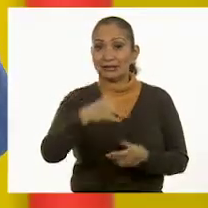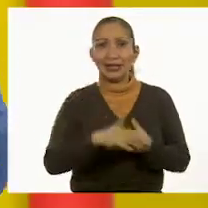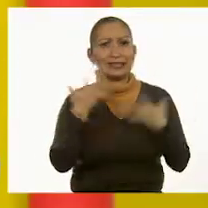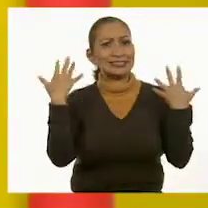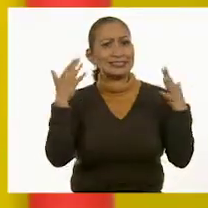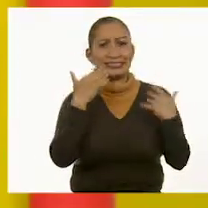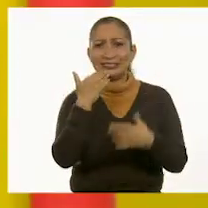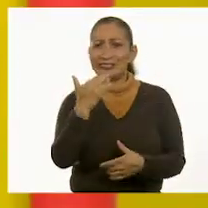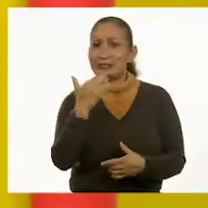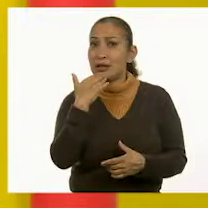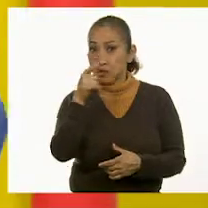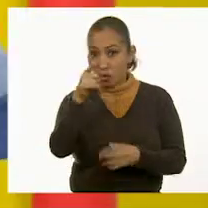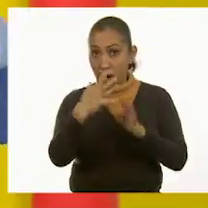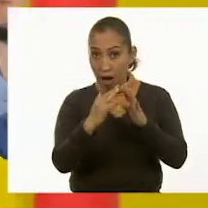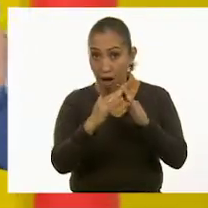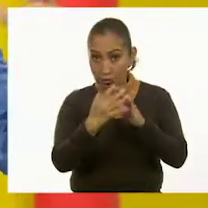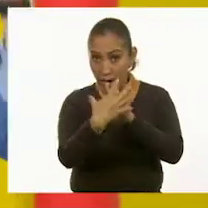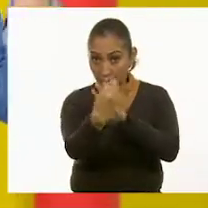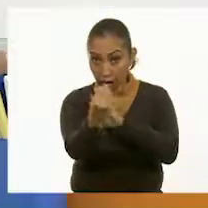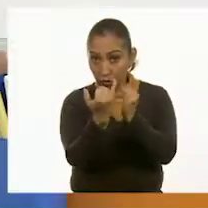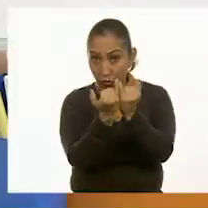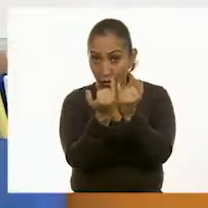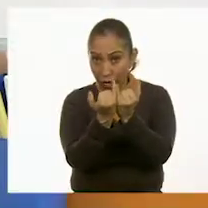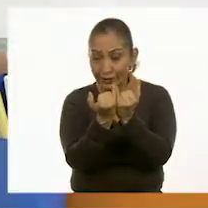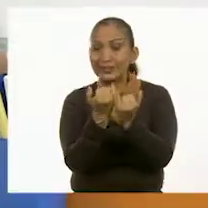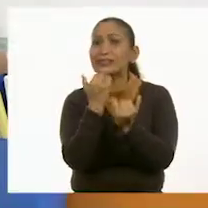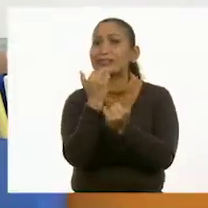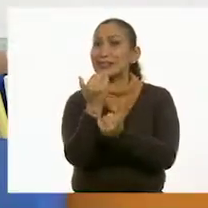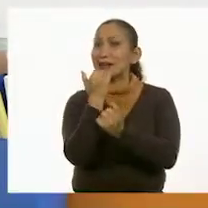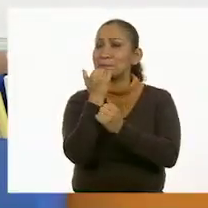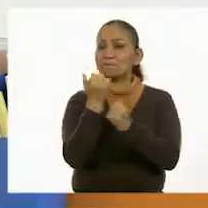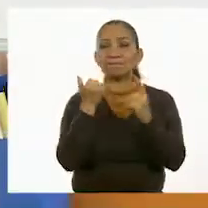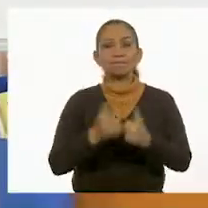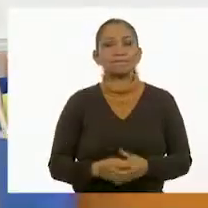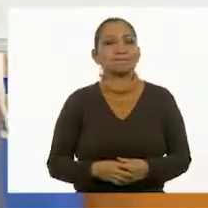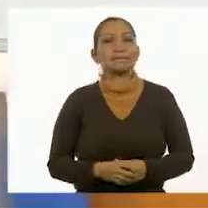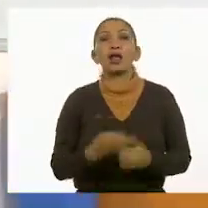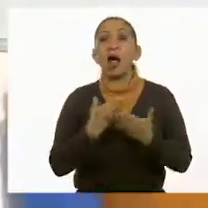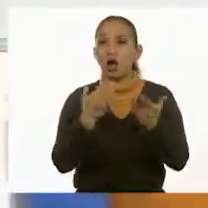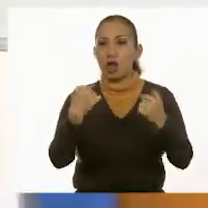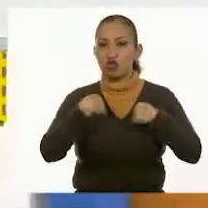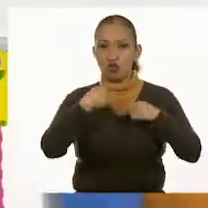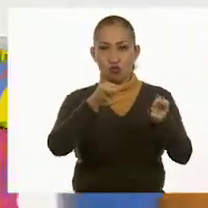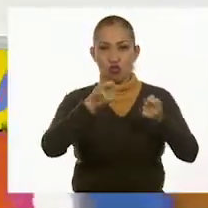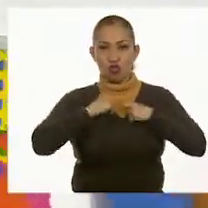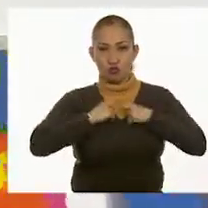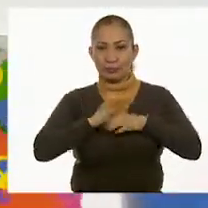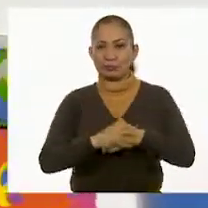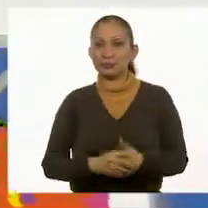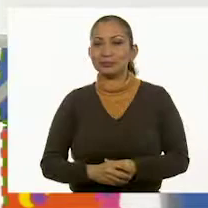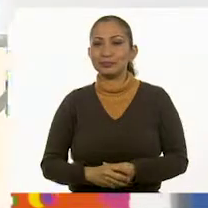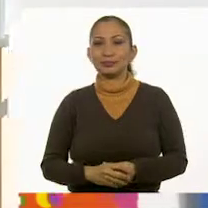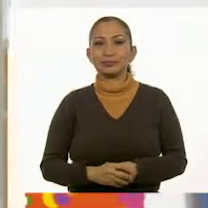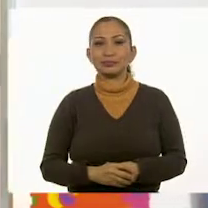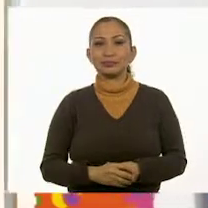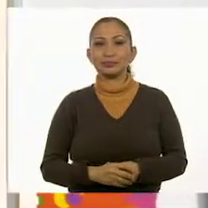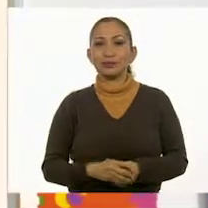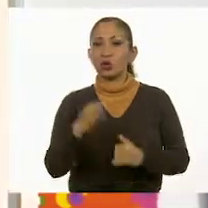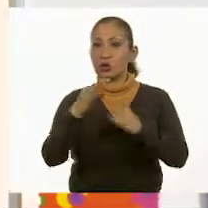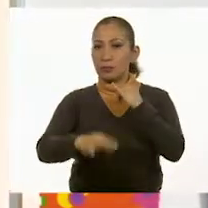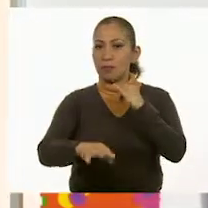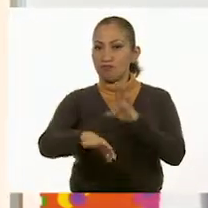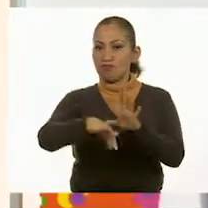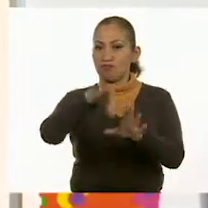Muy bien. ¿Lo hicieron en casa? Muy bien, claro que sí. Ahora es mi turno. Último